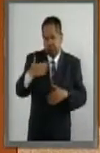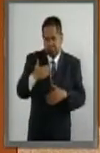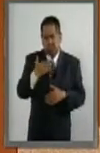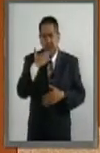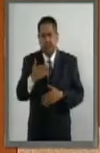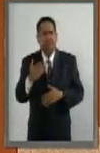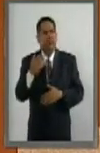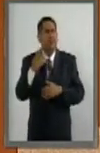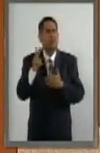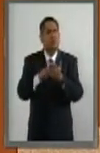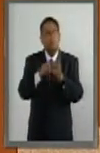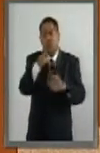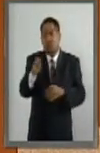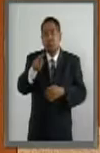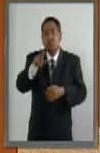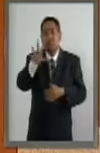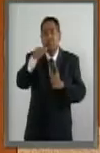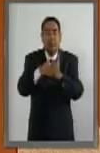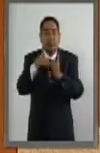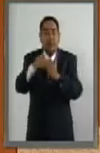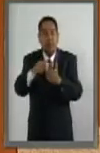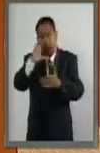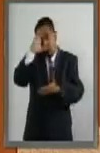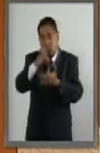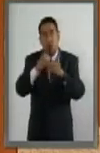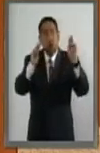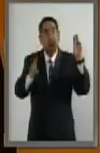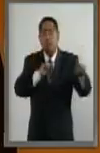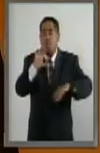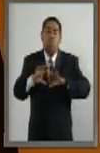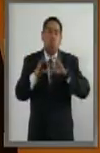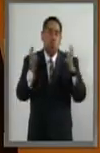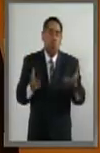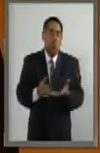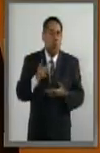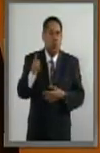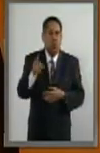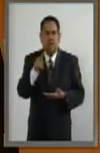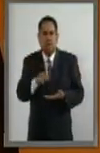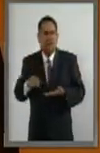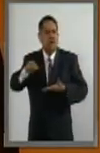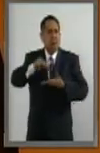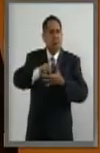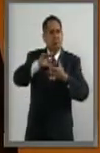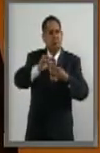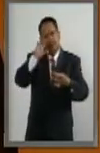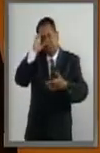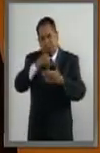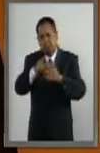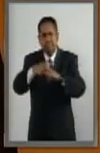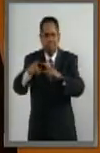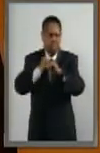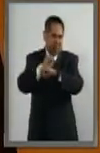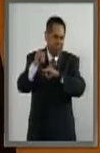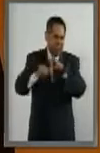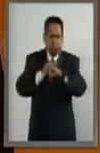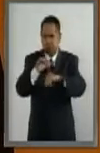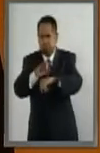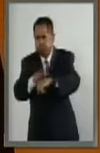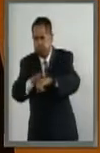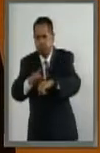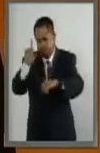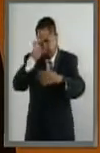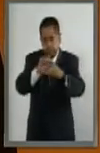de los 1.285 millones de católicos en el mundo. Su presencia y pronunciamientos en organismos internacionales,